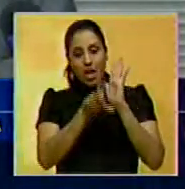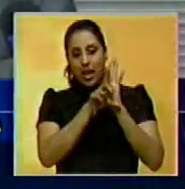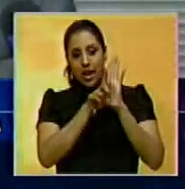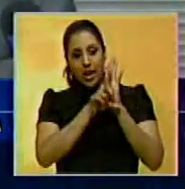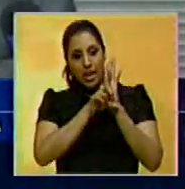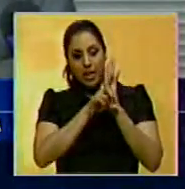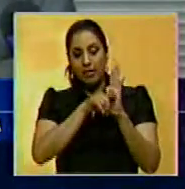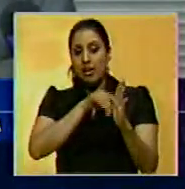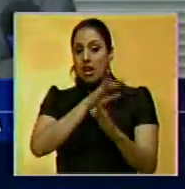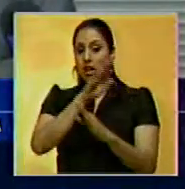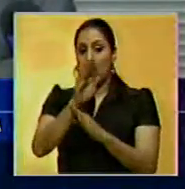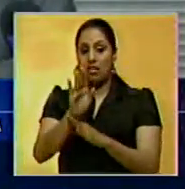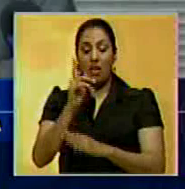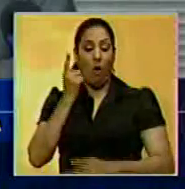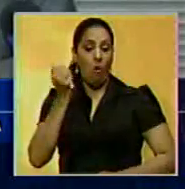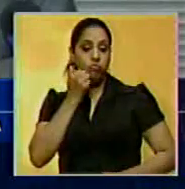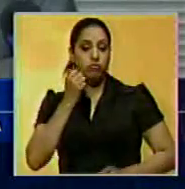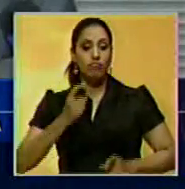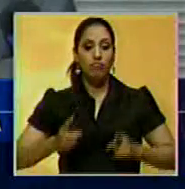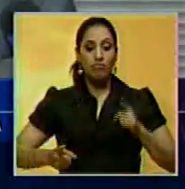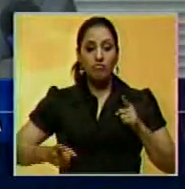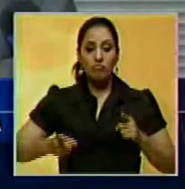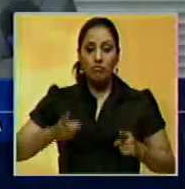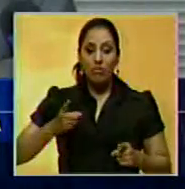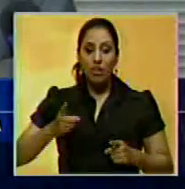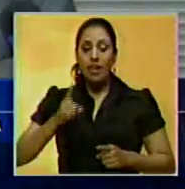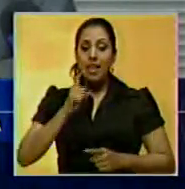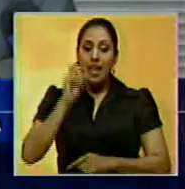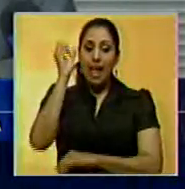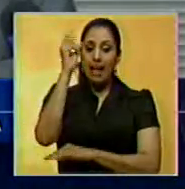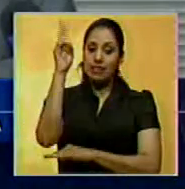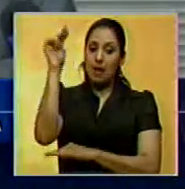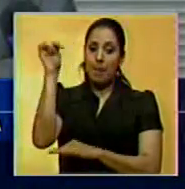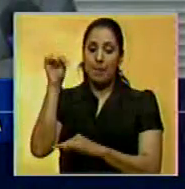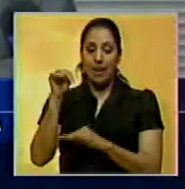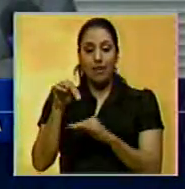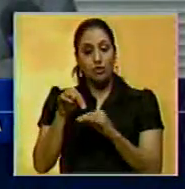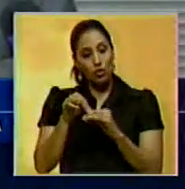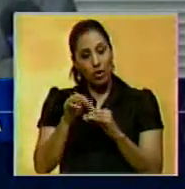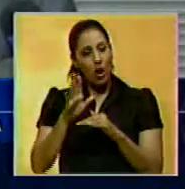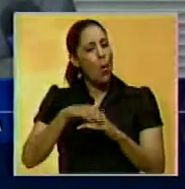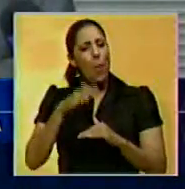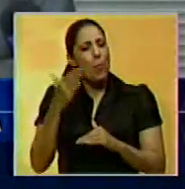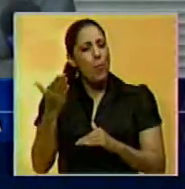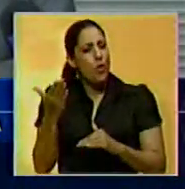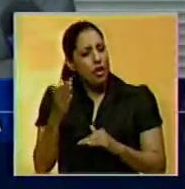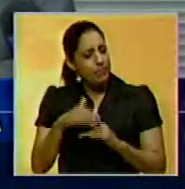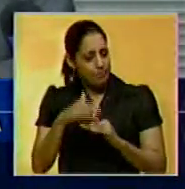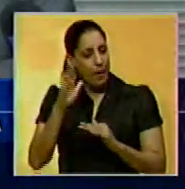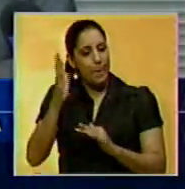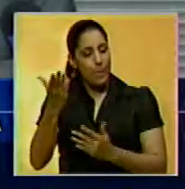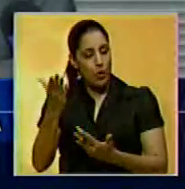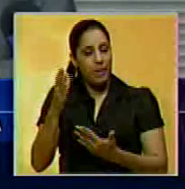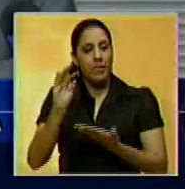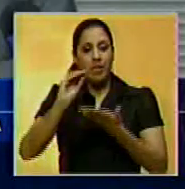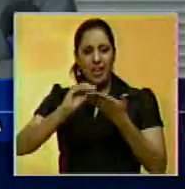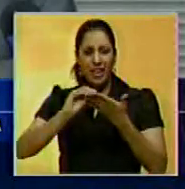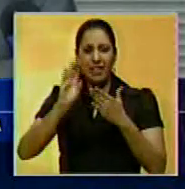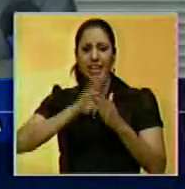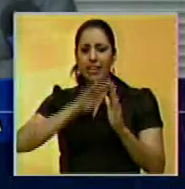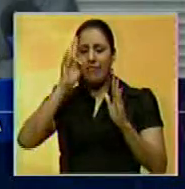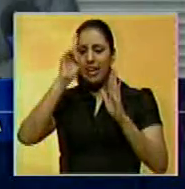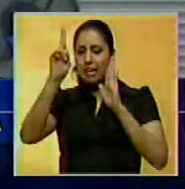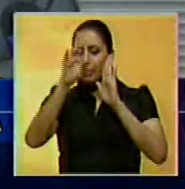sancionados arbitrariamente por la Asamblea Nacional. ¿Por qué? Porque coliden con esta